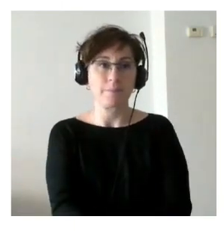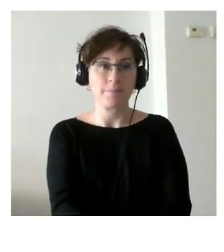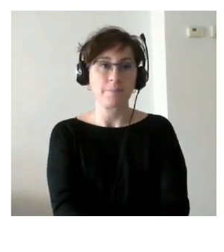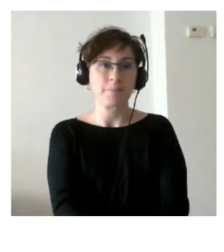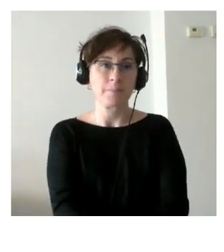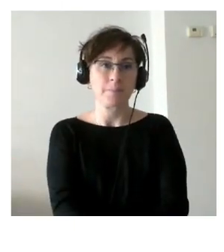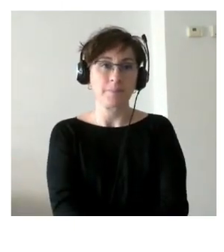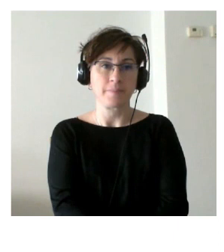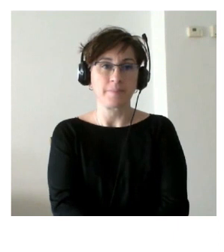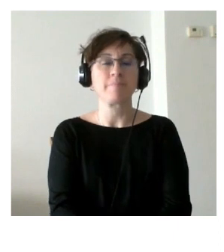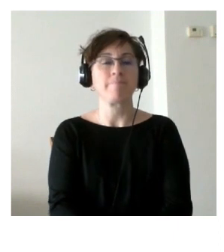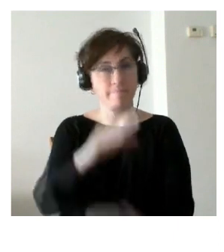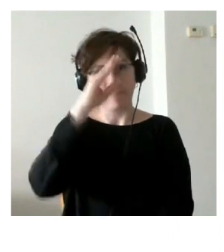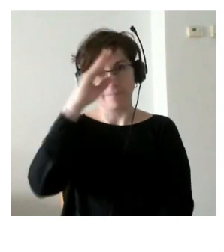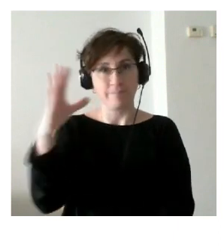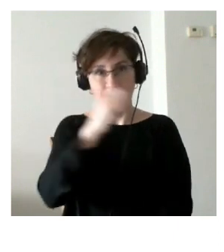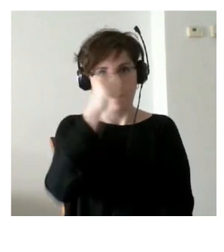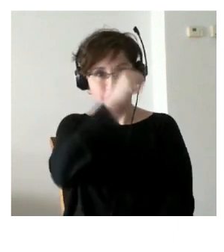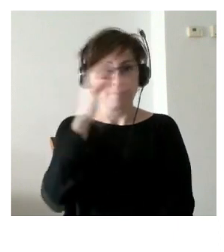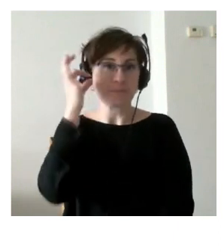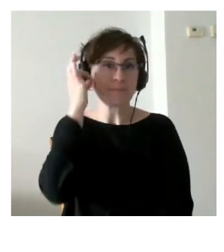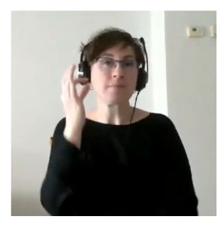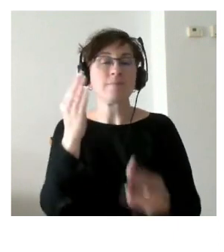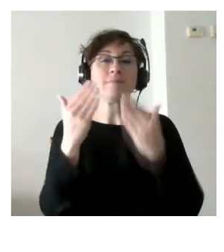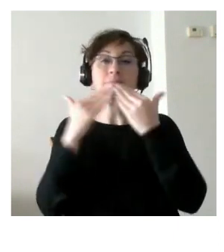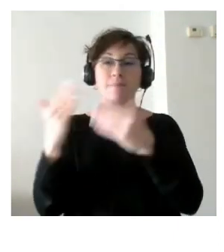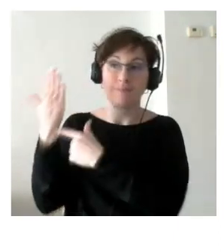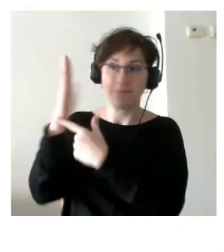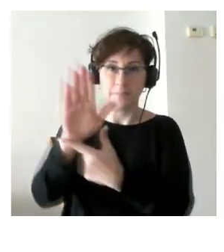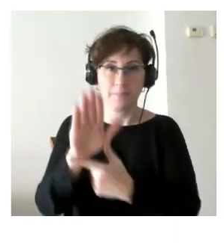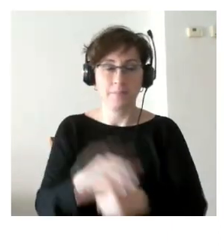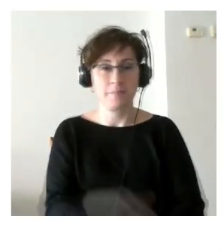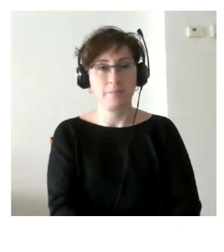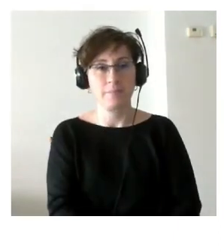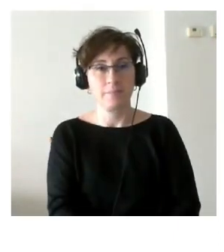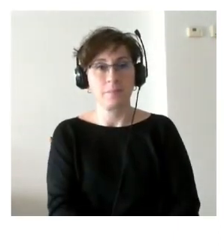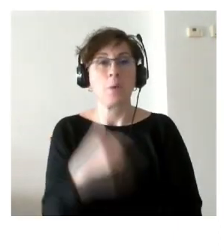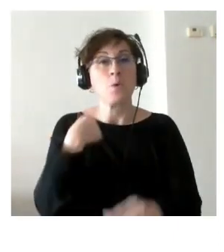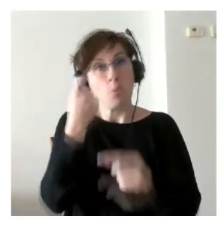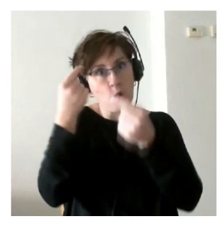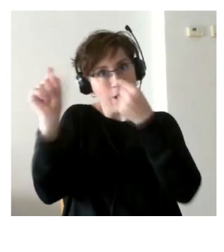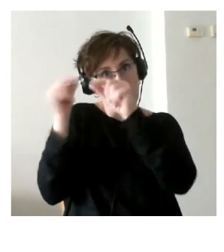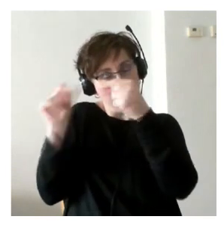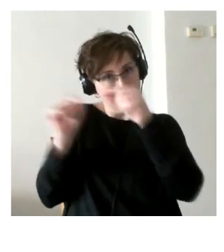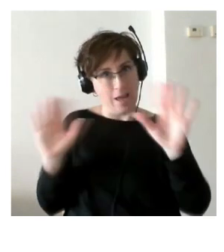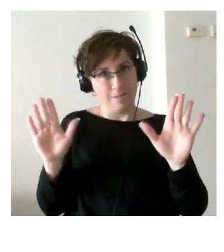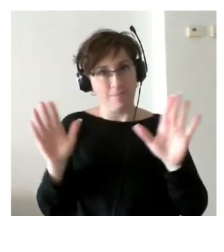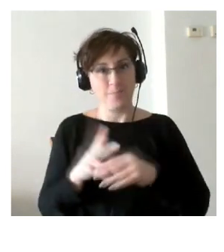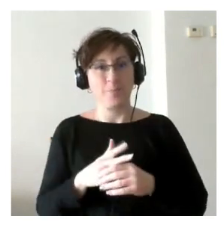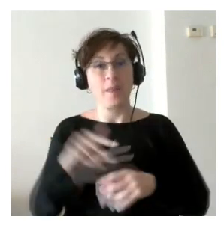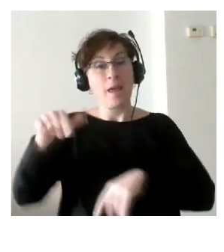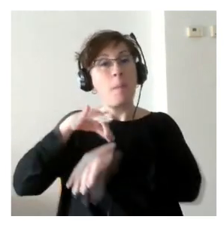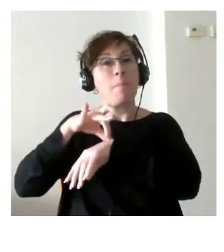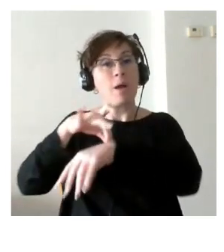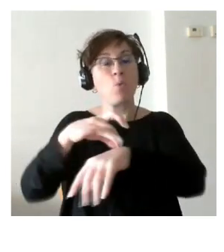Bueno pues hola a todos y a todas gracias por la presentación pero voy a rectificar algunas cosas y es que este manual yo me he